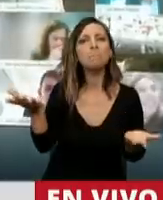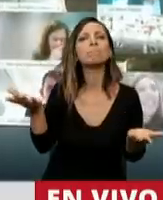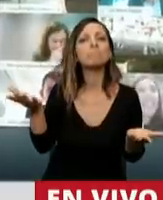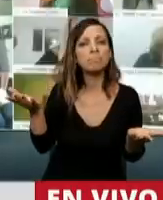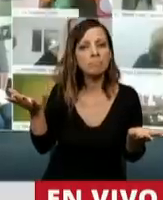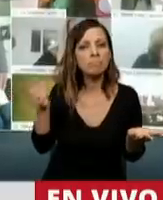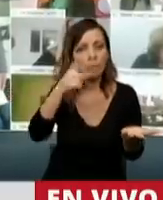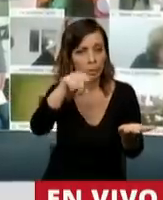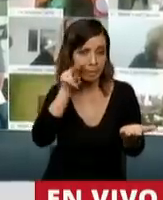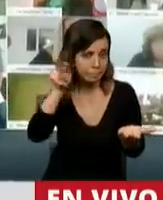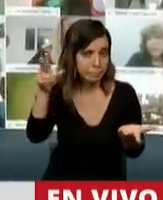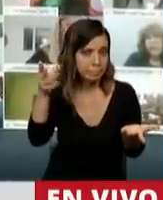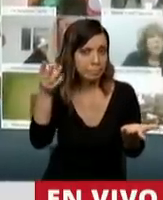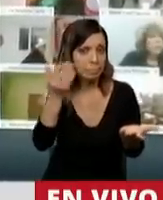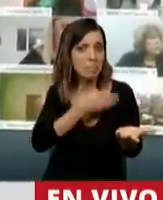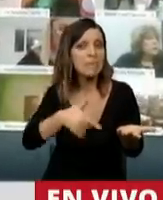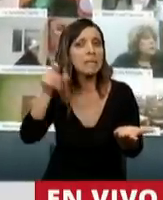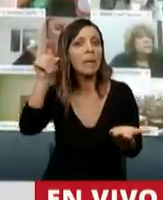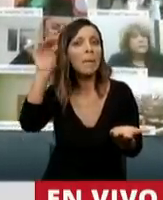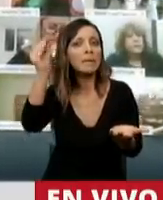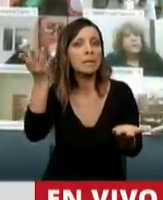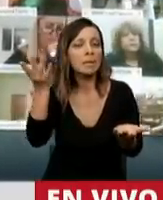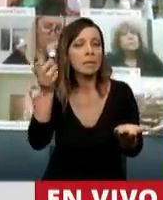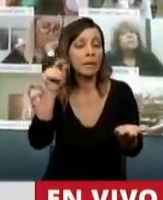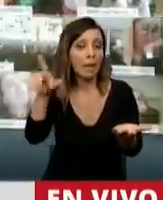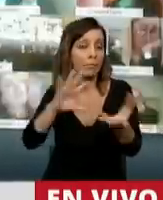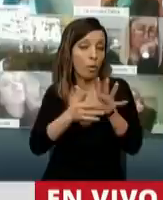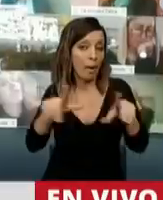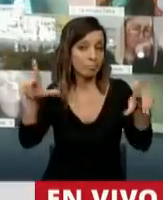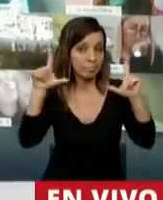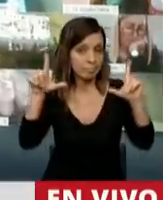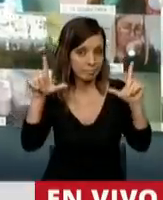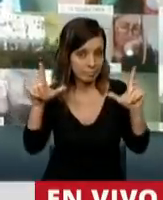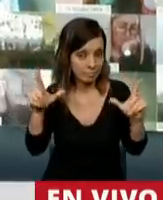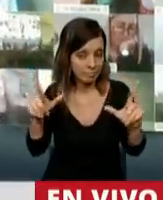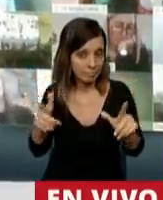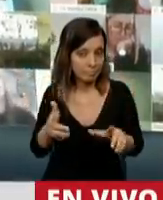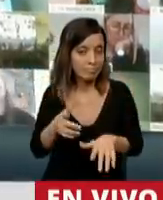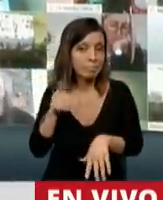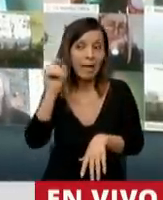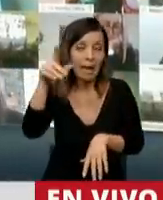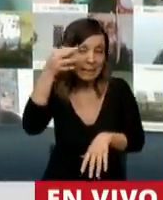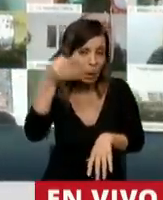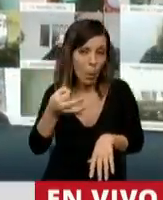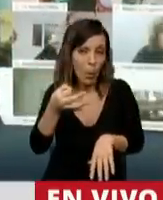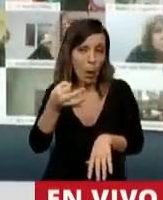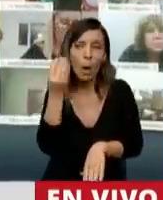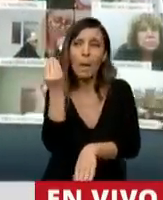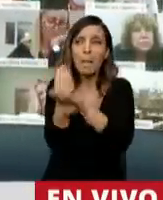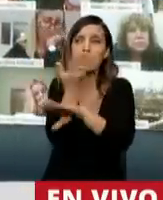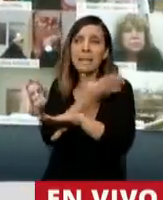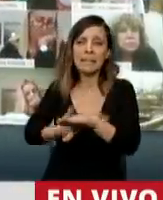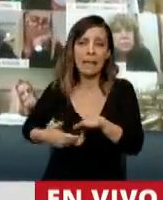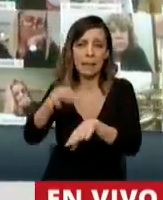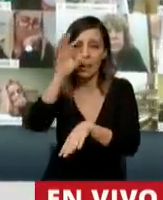ustedes lo verán, un claro producto mediático, nunca hubiera sido presidente de Brasil y Bolsonaro